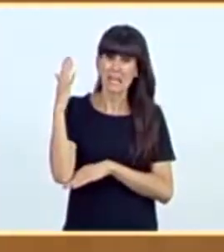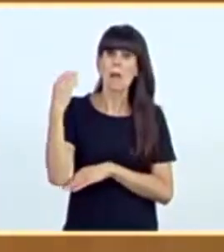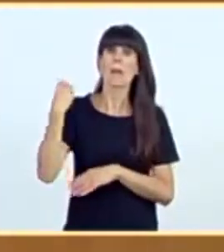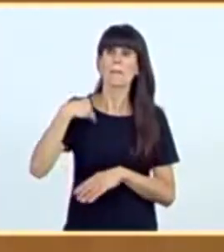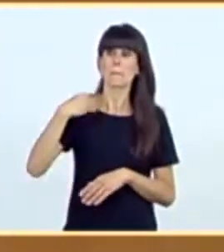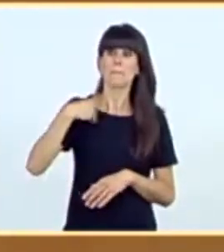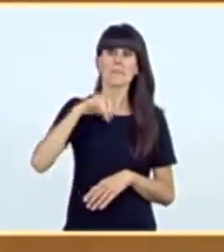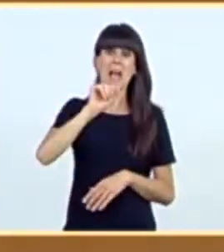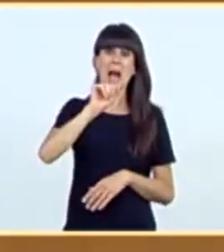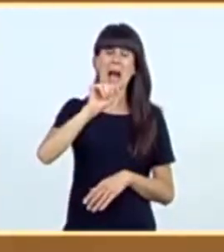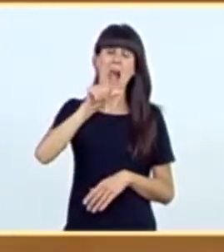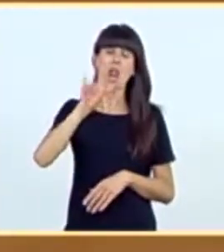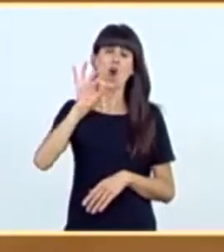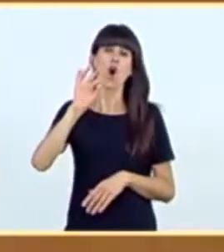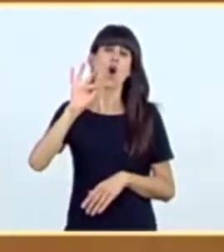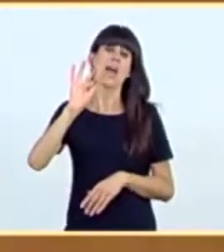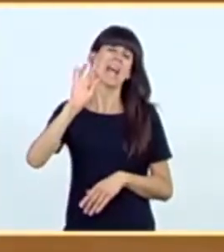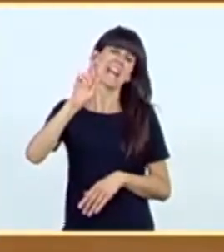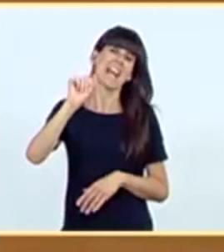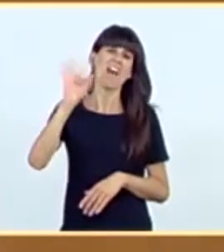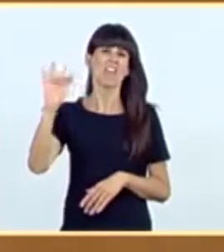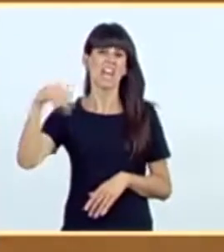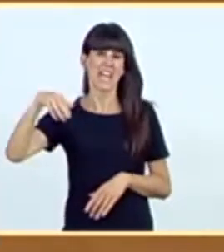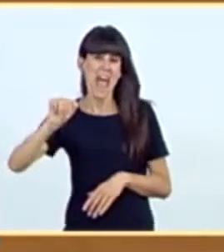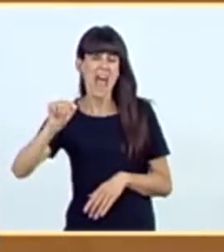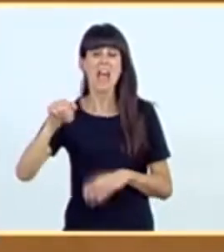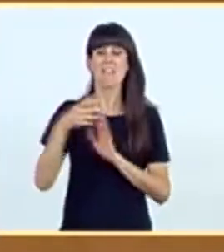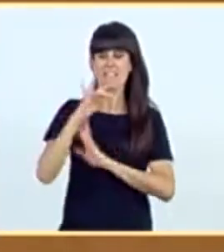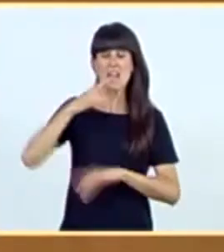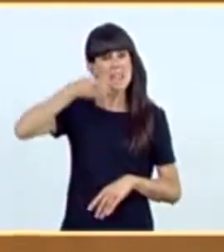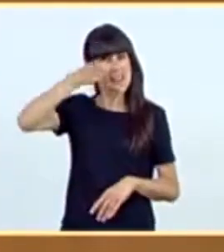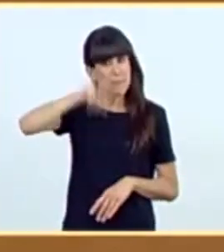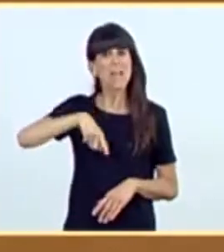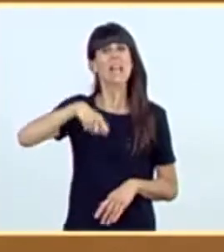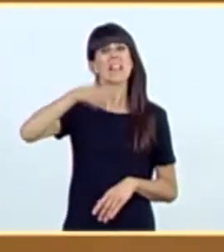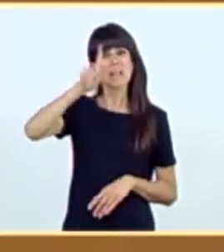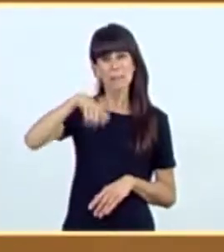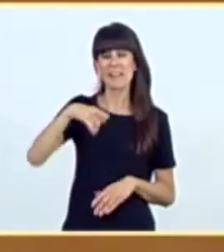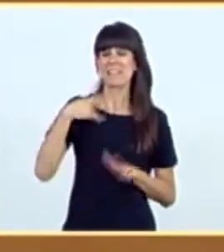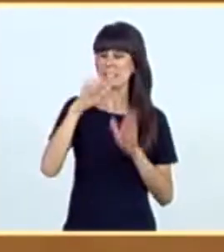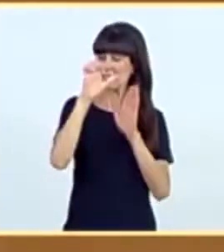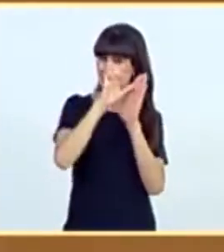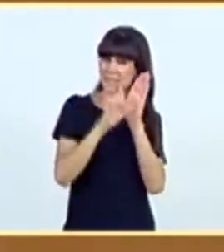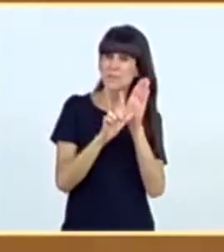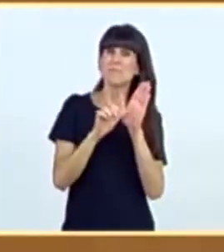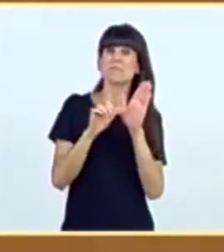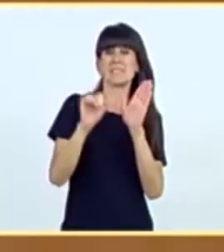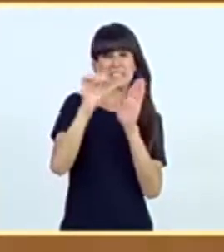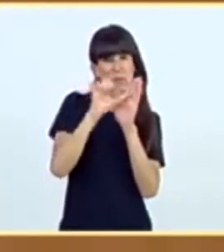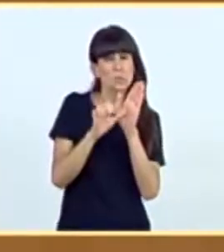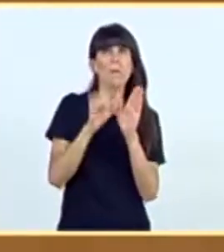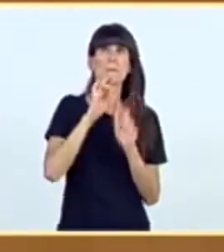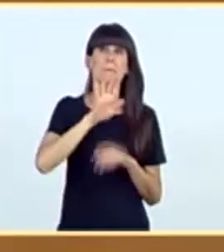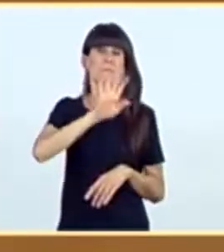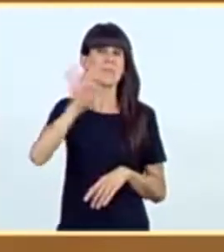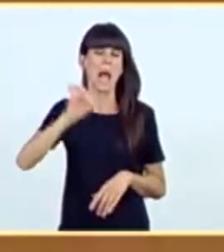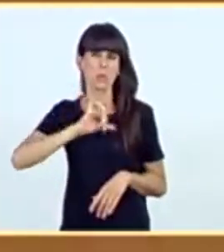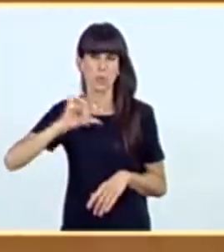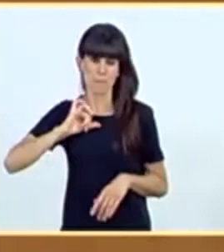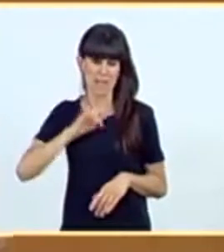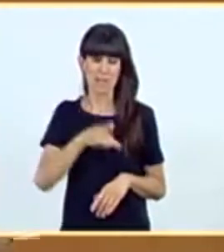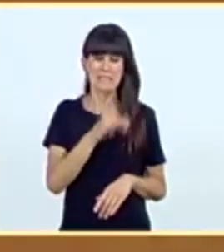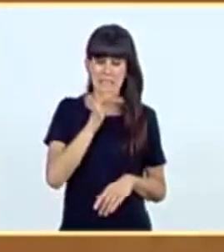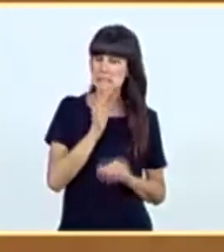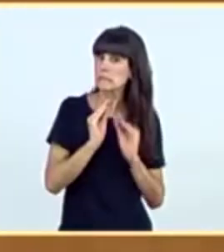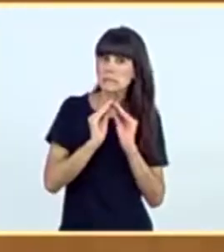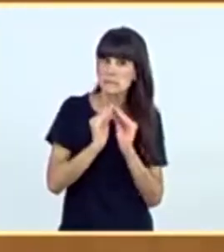de la LORAFNA, pero también de todos los estatutos de autonomía que faltan por desarrollar. Si